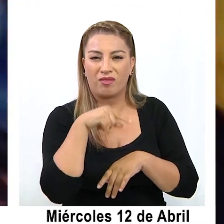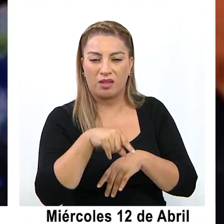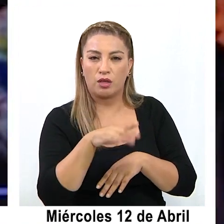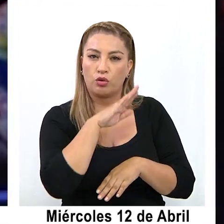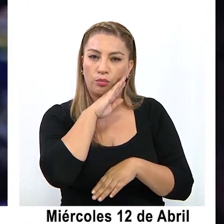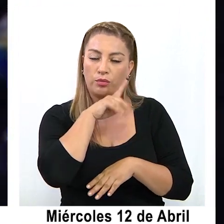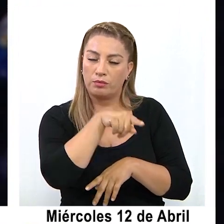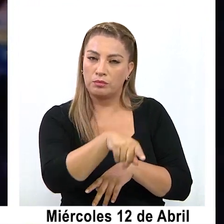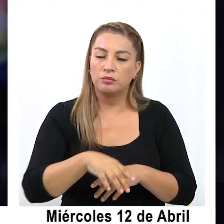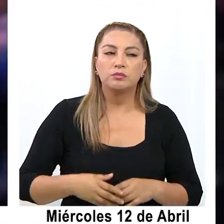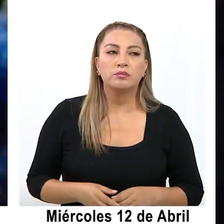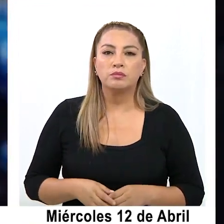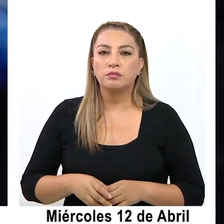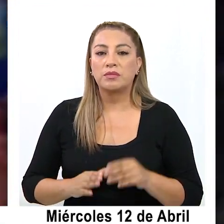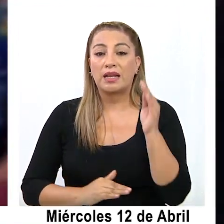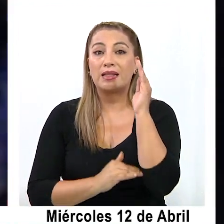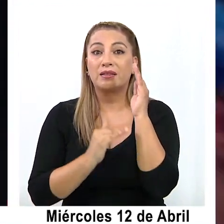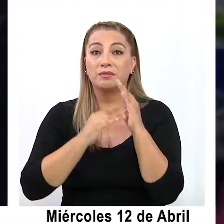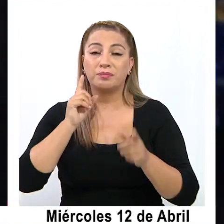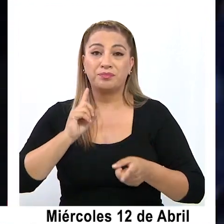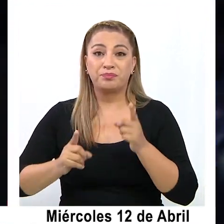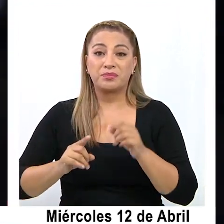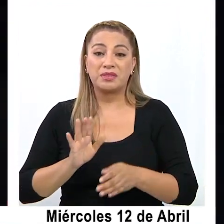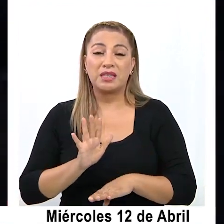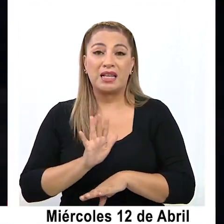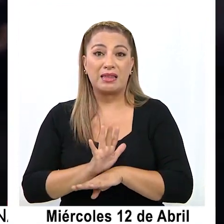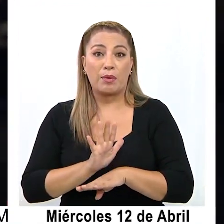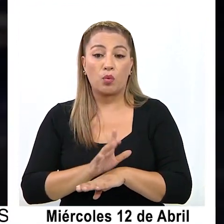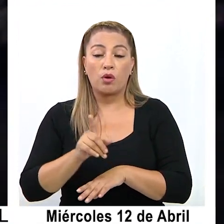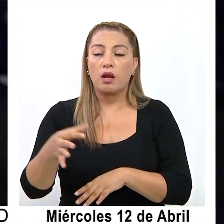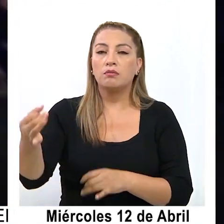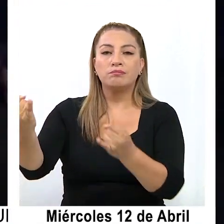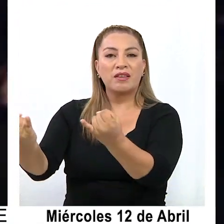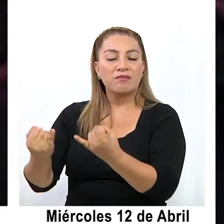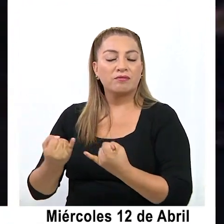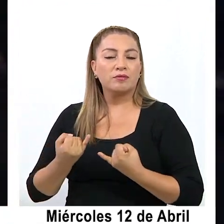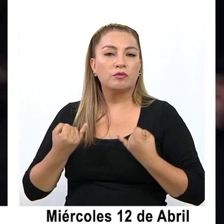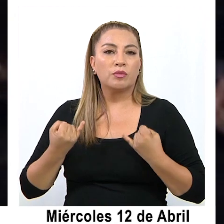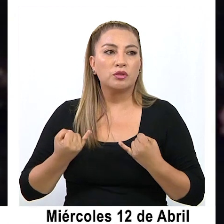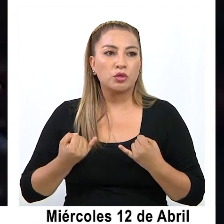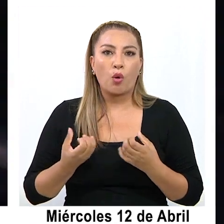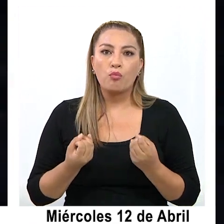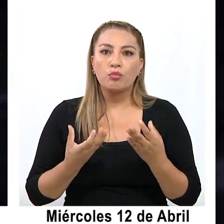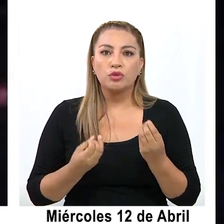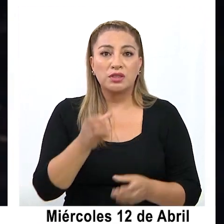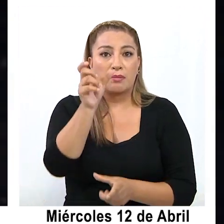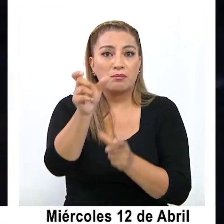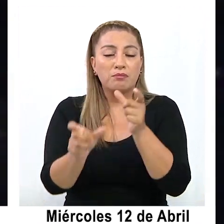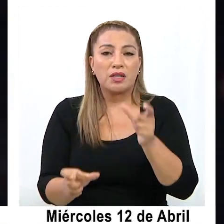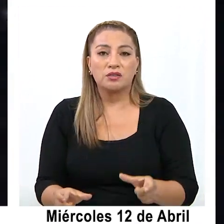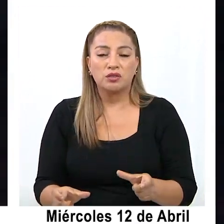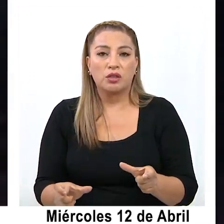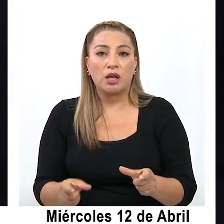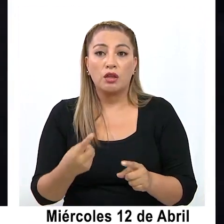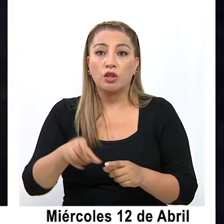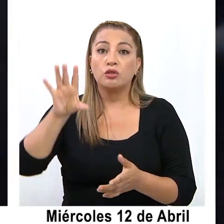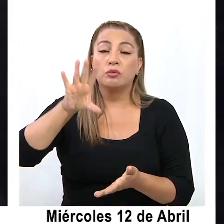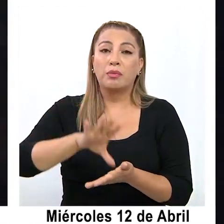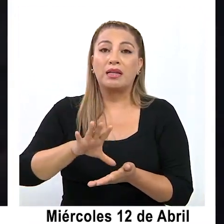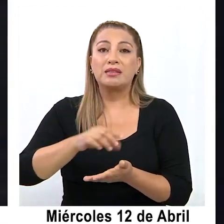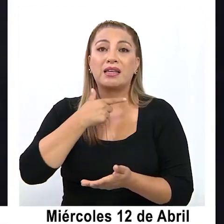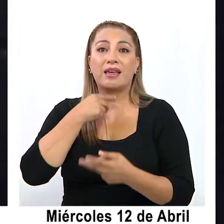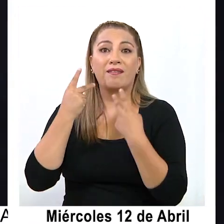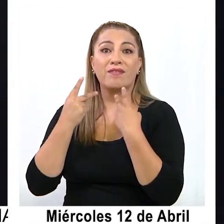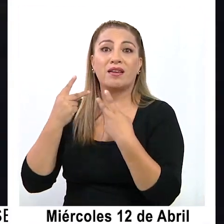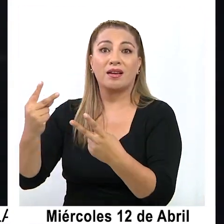Desde la delegación presidencial del Tamarugal se informó que debido al alto número de migrantes intentando su salida del